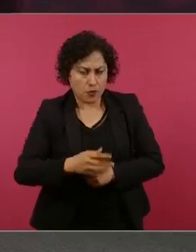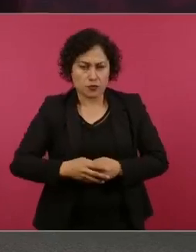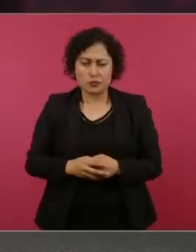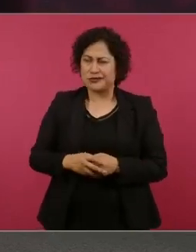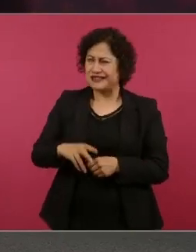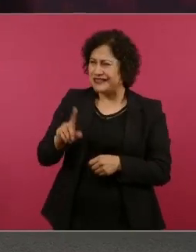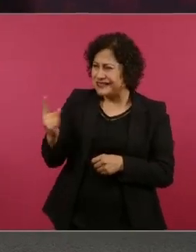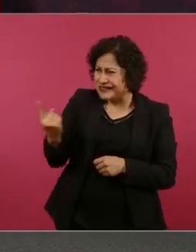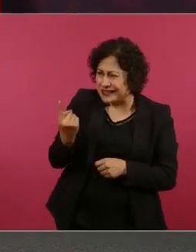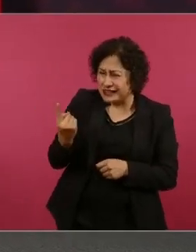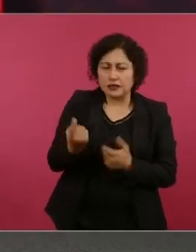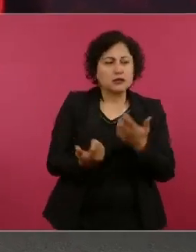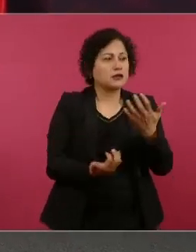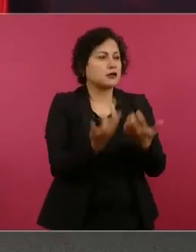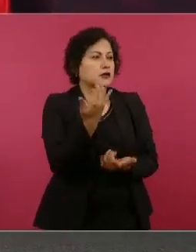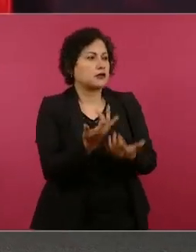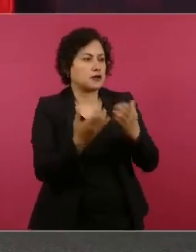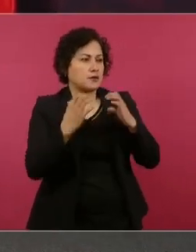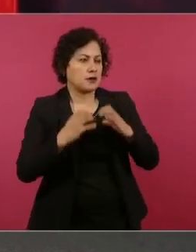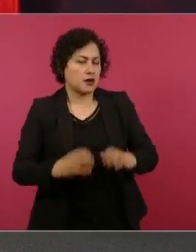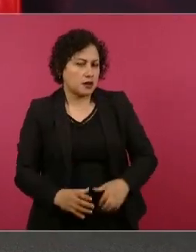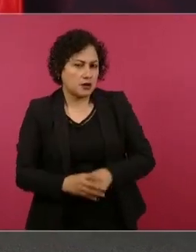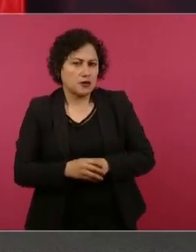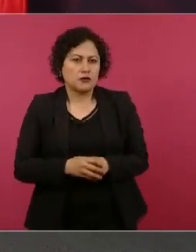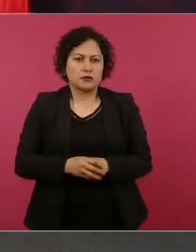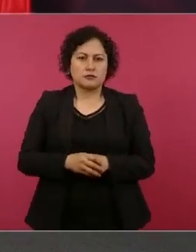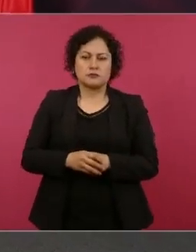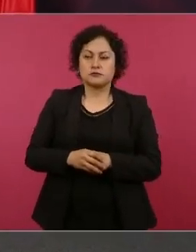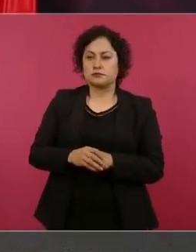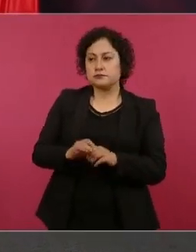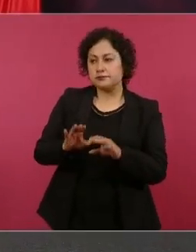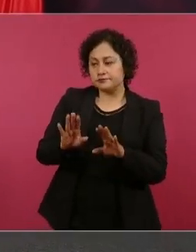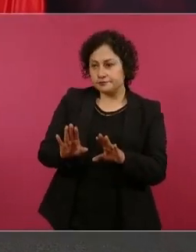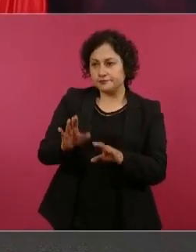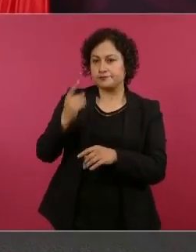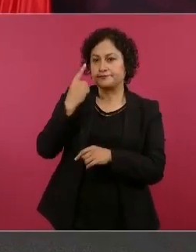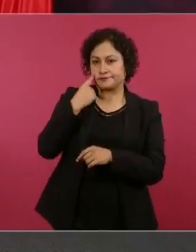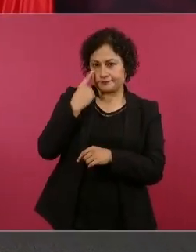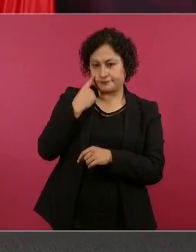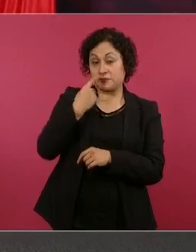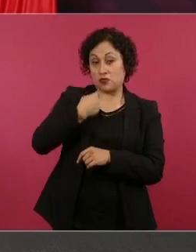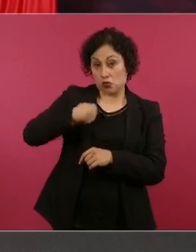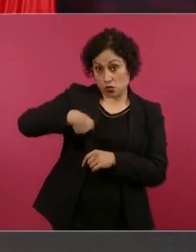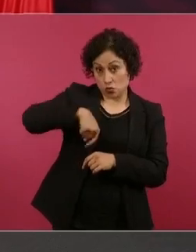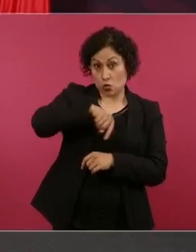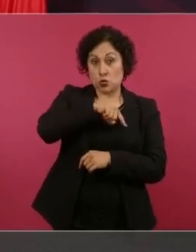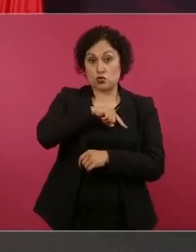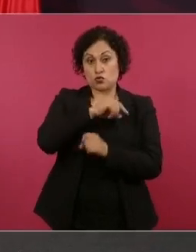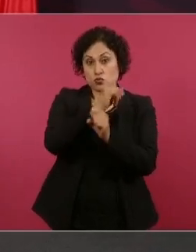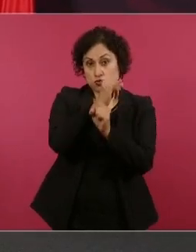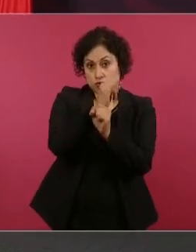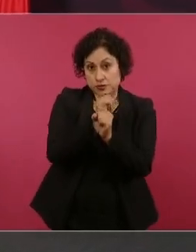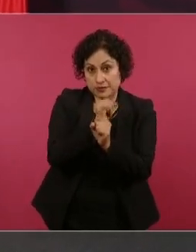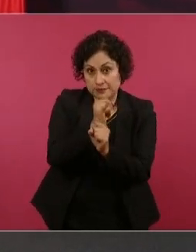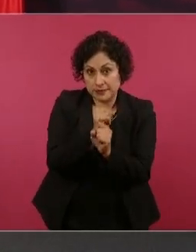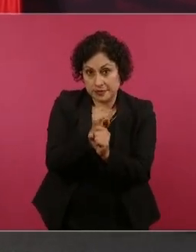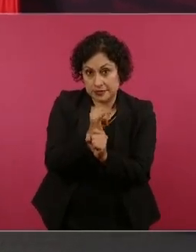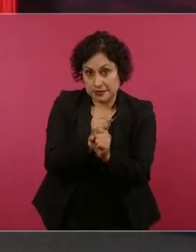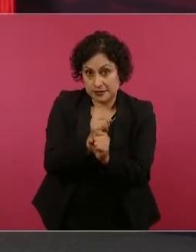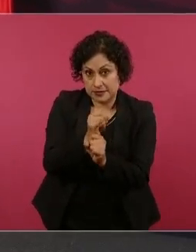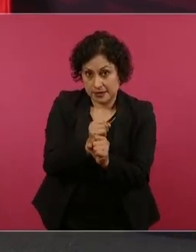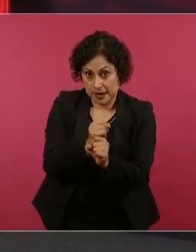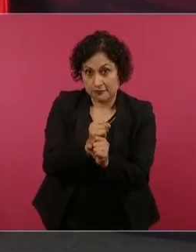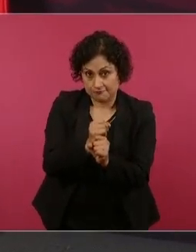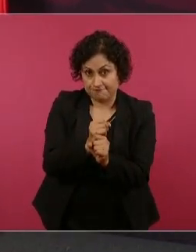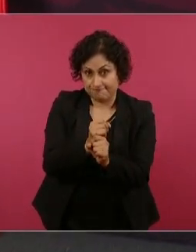Pues es que estamos haciendo la investigación porque la llamada verdad histórica